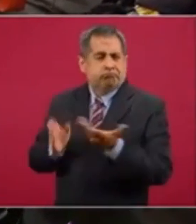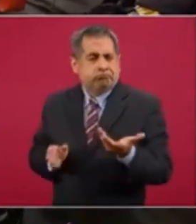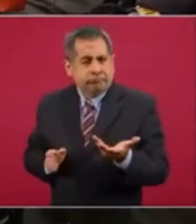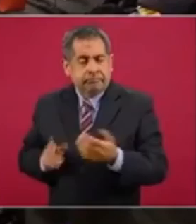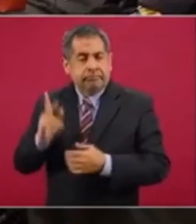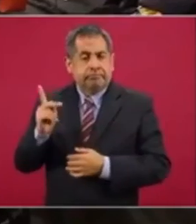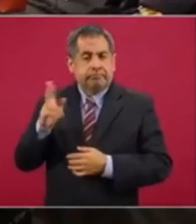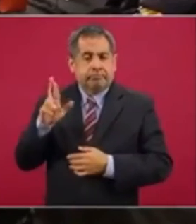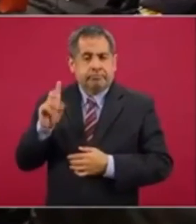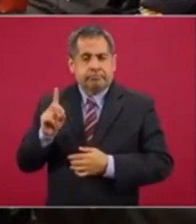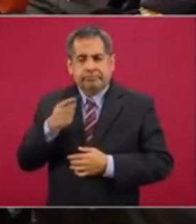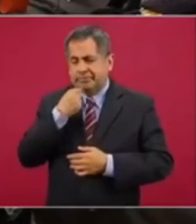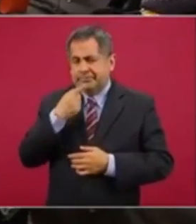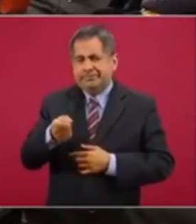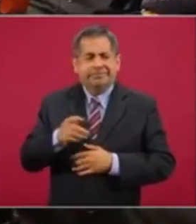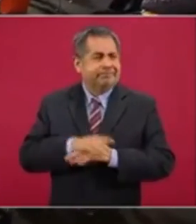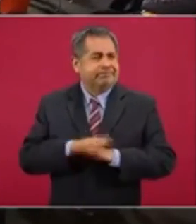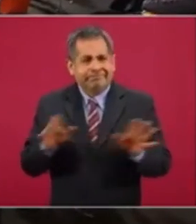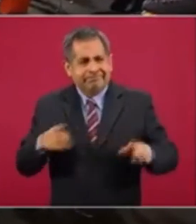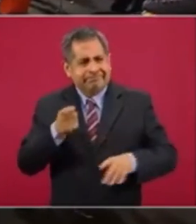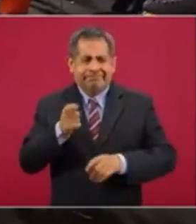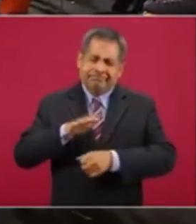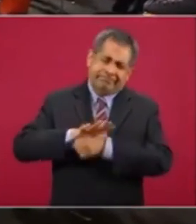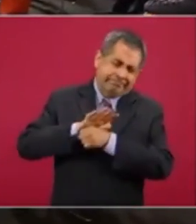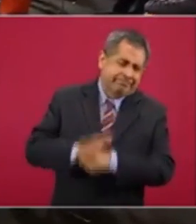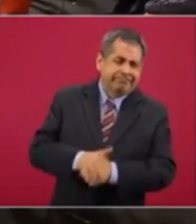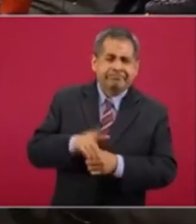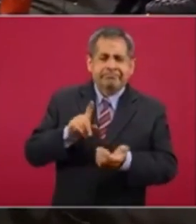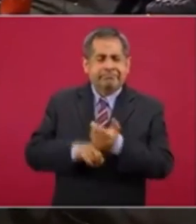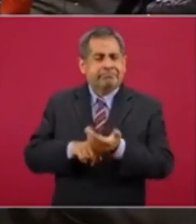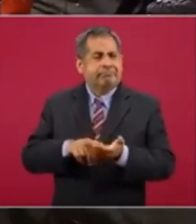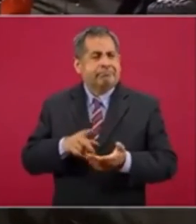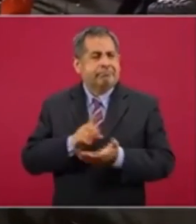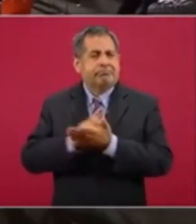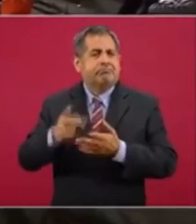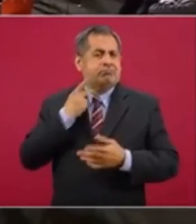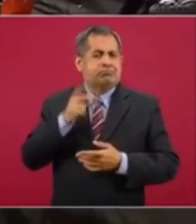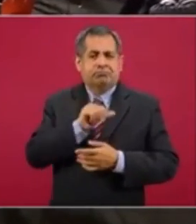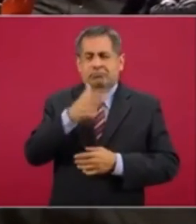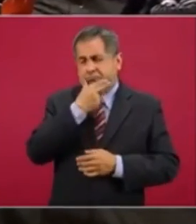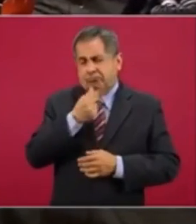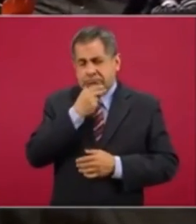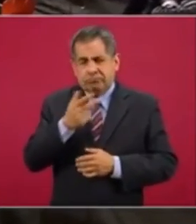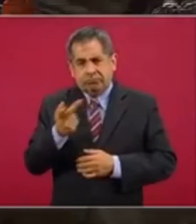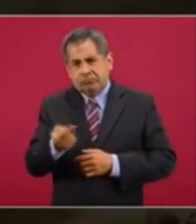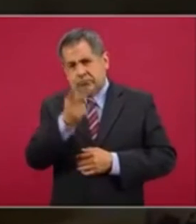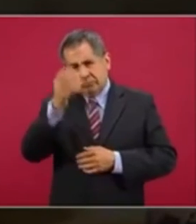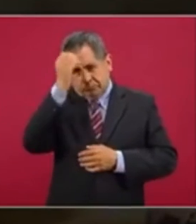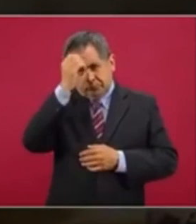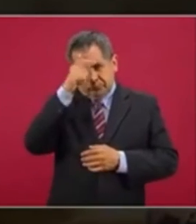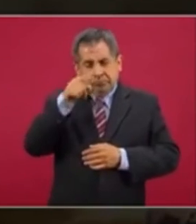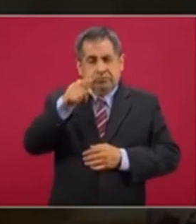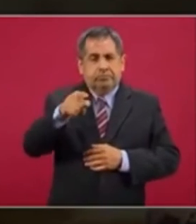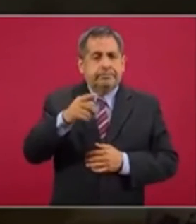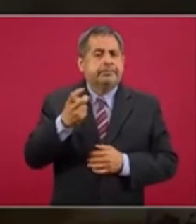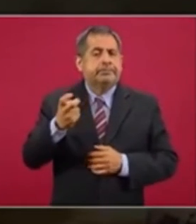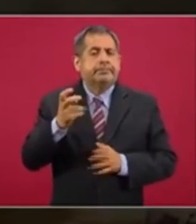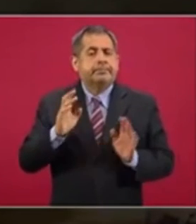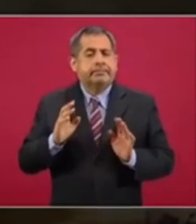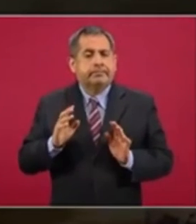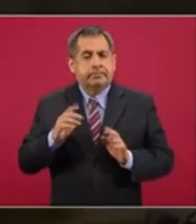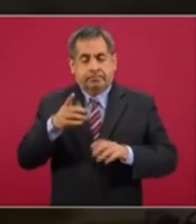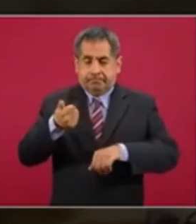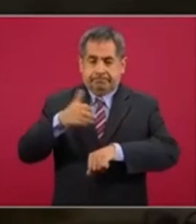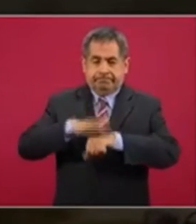PRD, salvo a decir que era un atropello a los derechos políticos de los hombres, entonces preguntarle su opinión por eso, porque justamente su